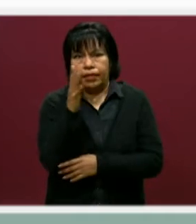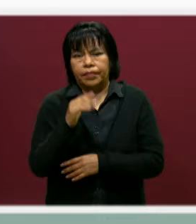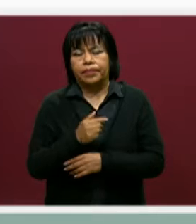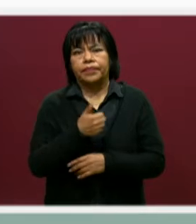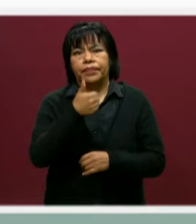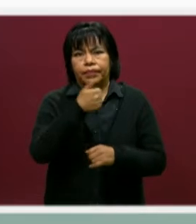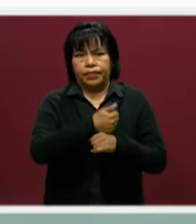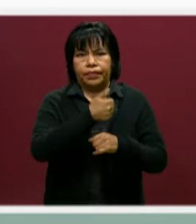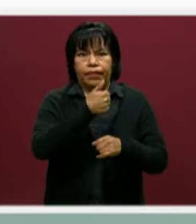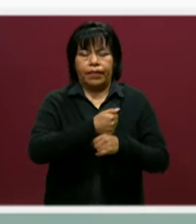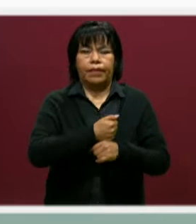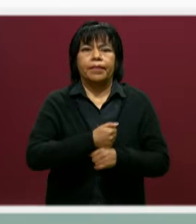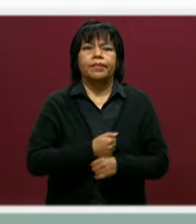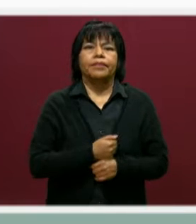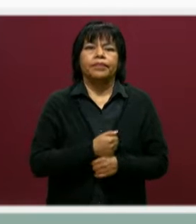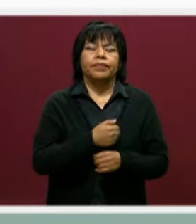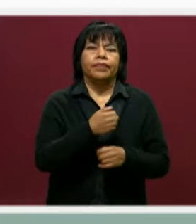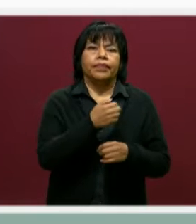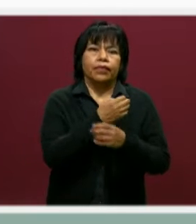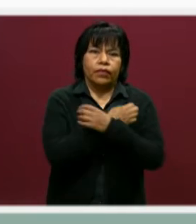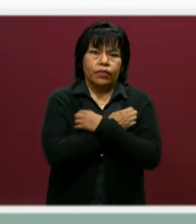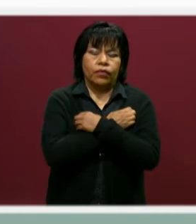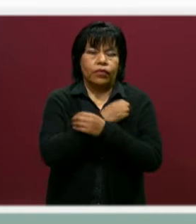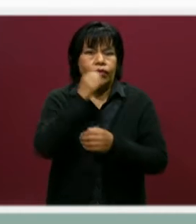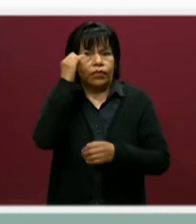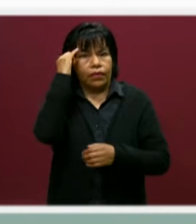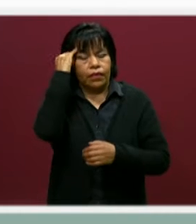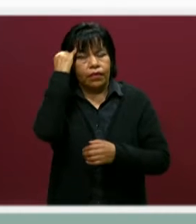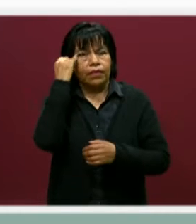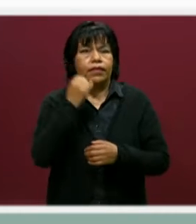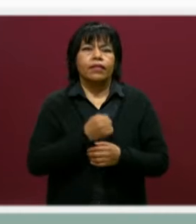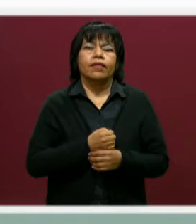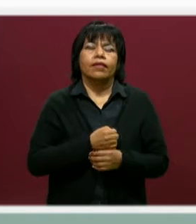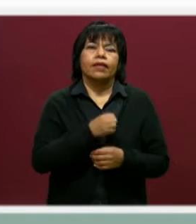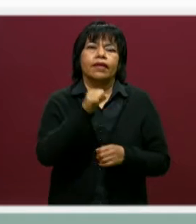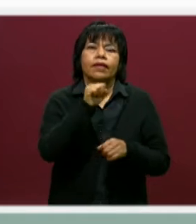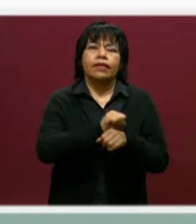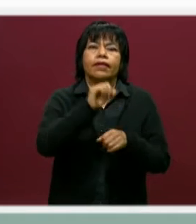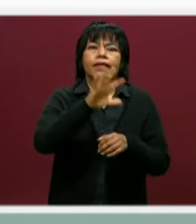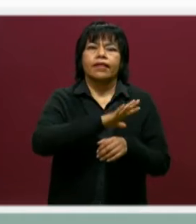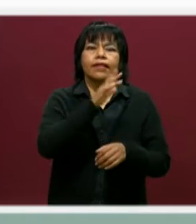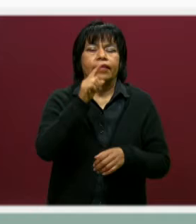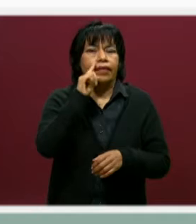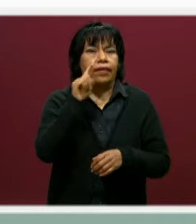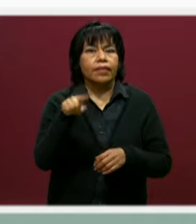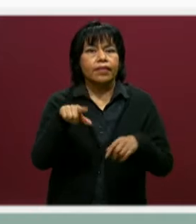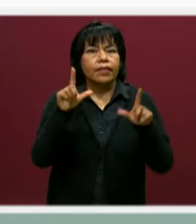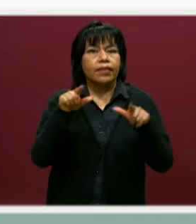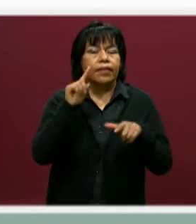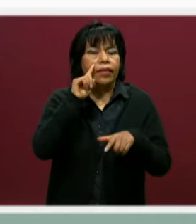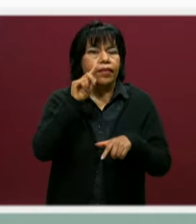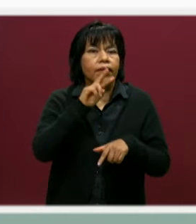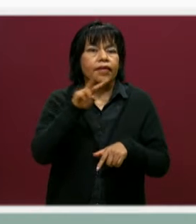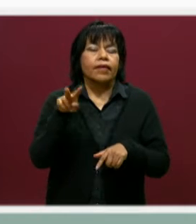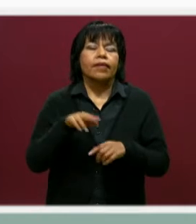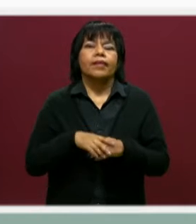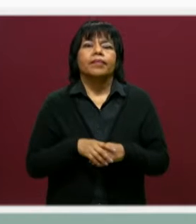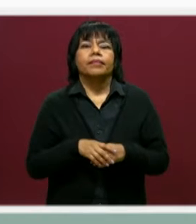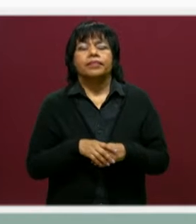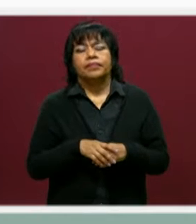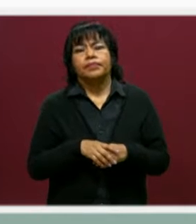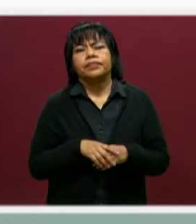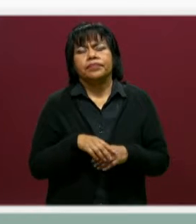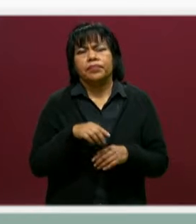de primarias, de educación indígena, de secundaria general, que ahí lo tiene en pantalla. Si usted nos está viendo a través de